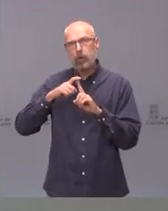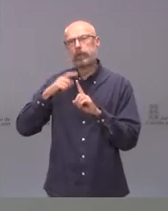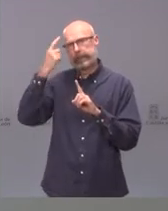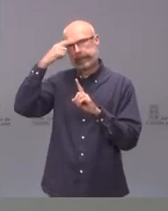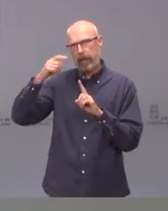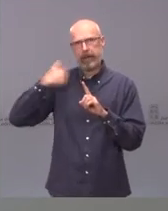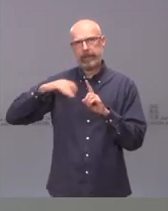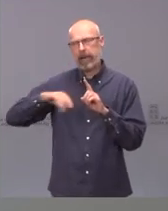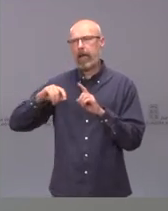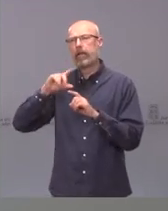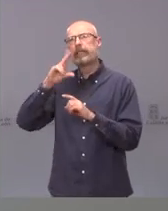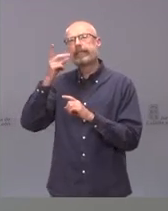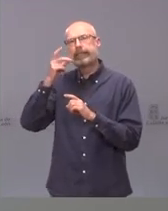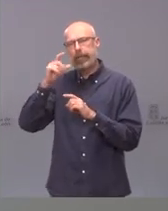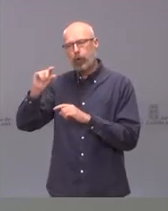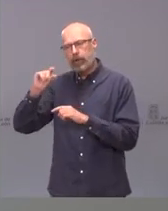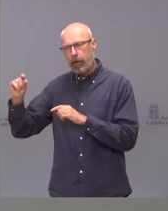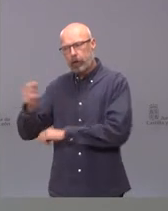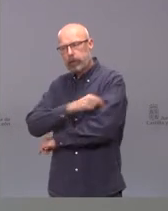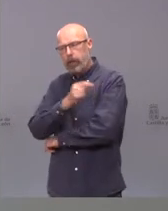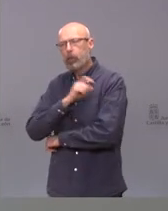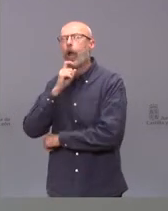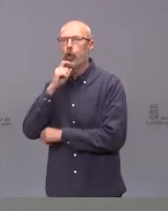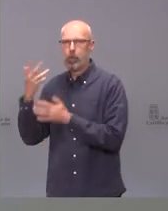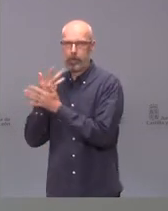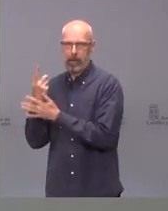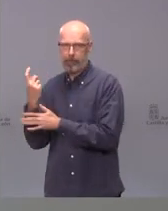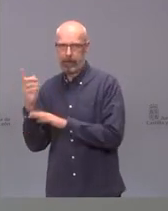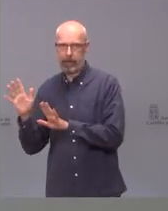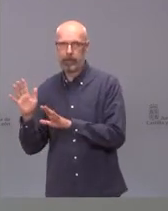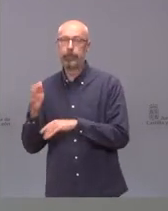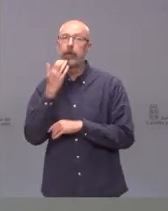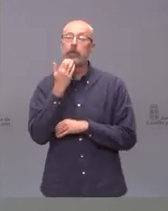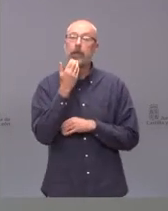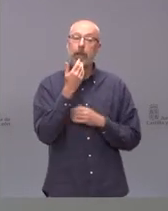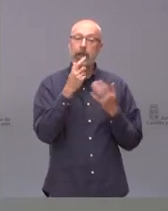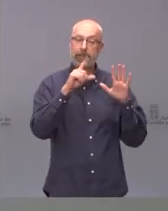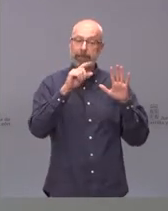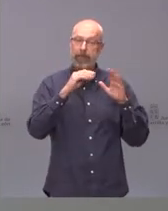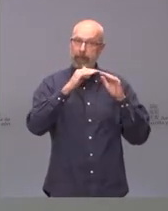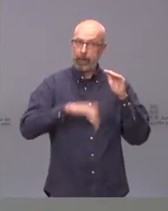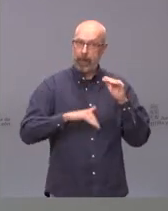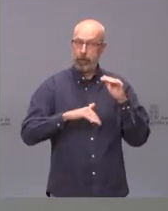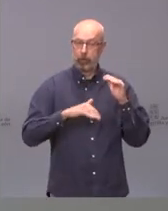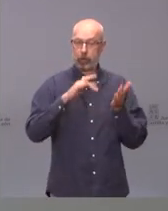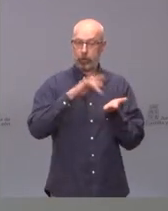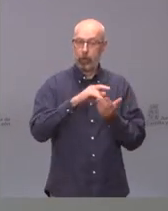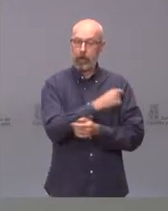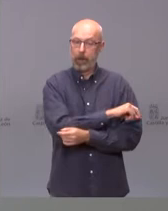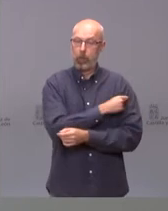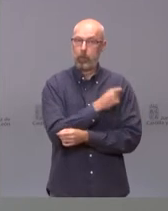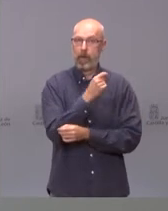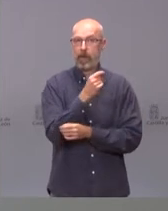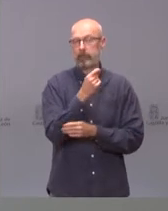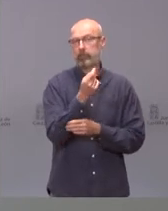sobre las segundas dosis. Para aquellas personas menores de 60 años vacunadas en AstraZeneca en los últimos 14 días,